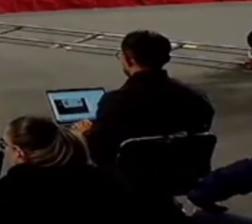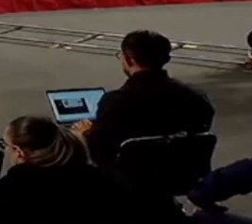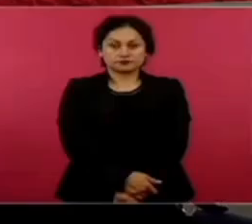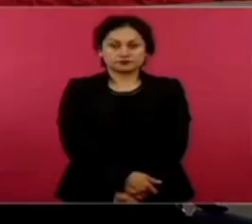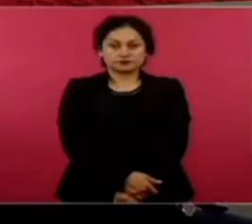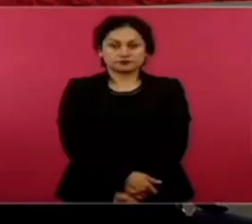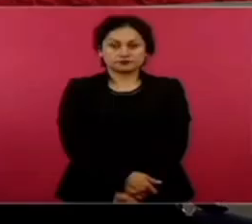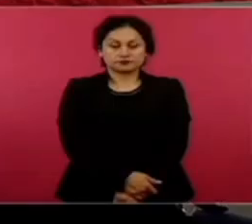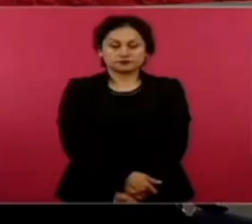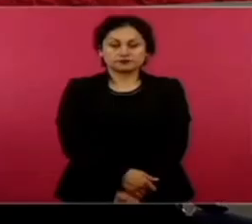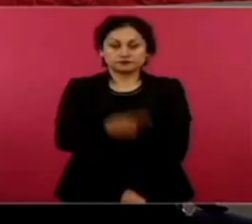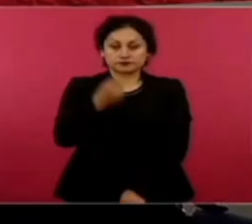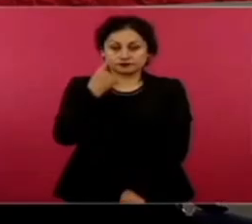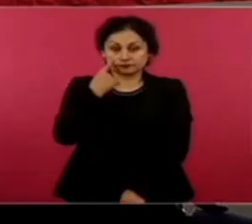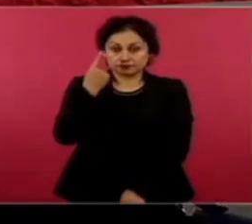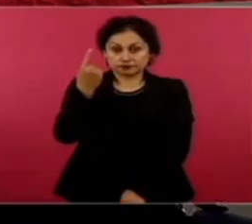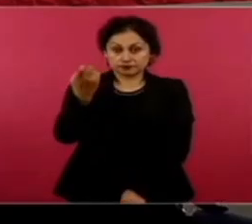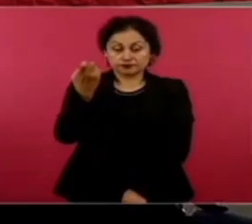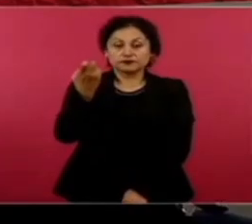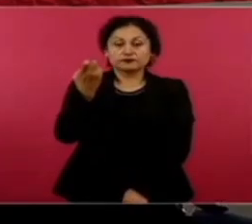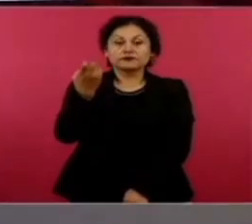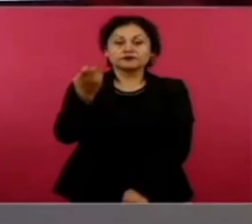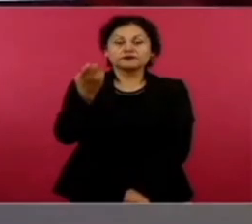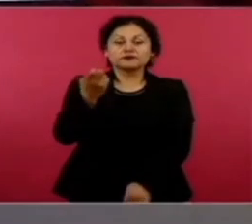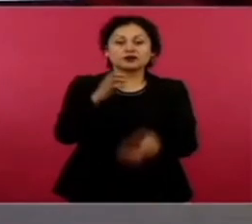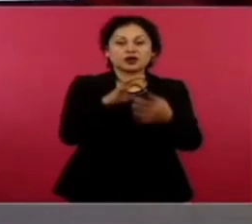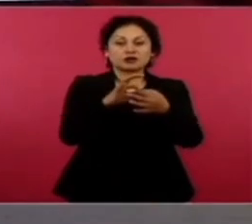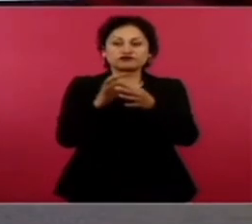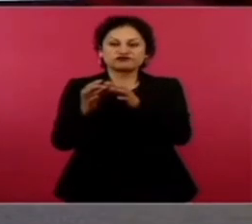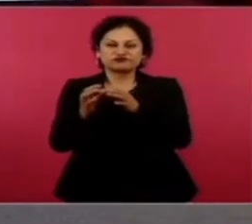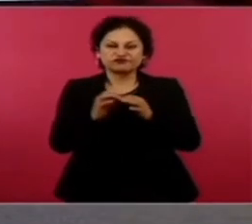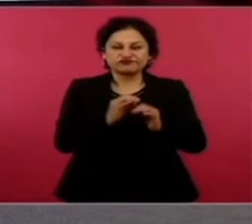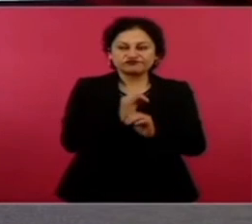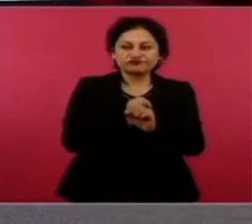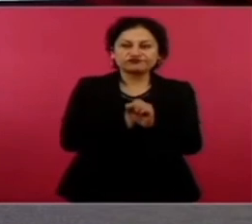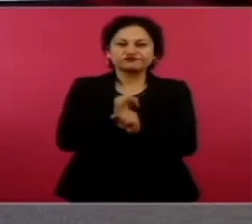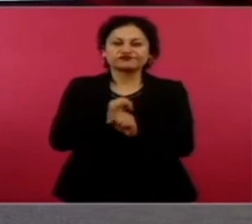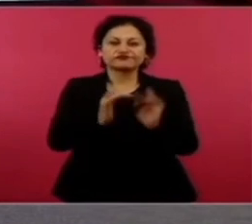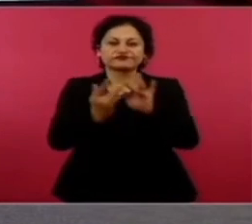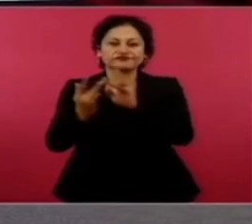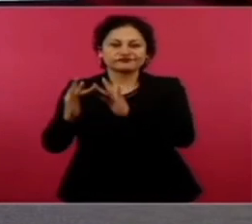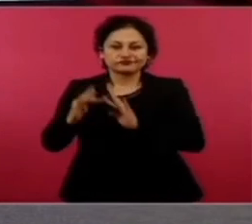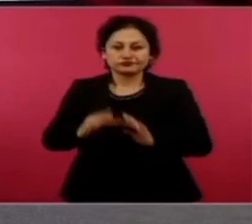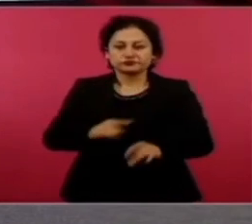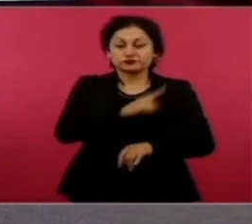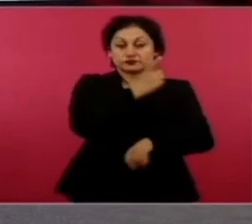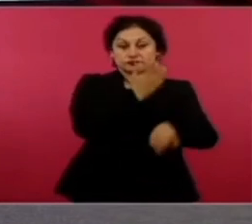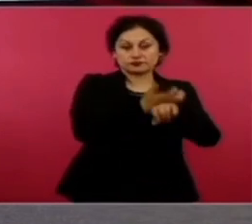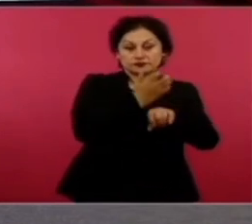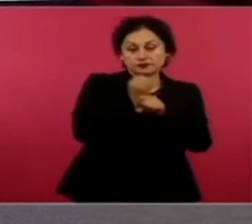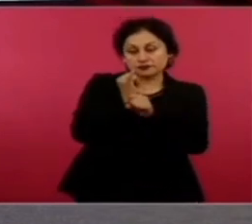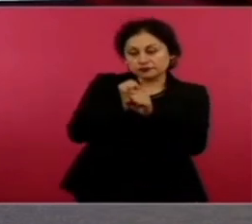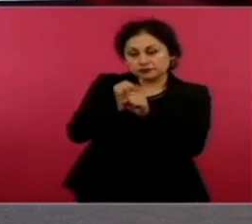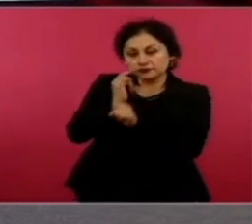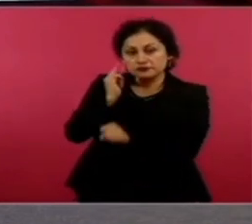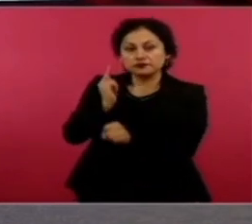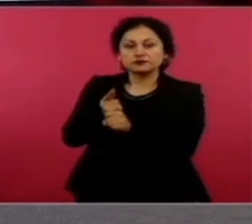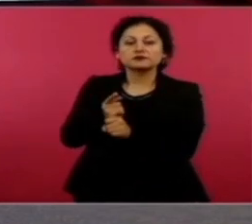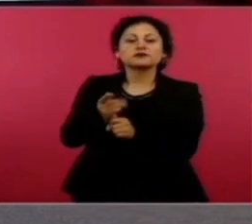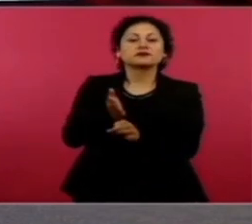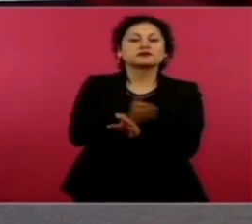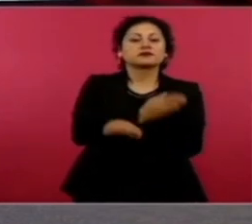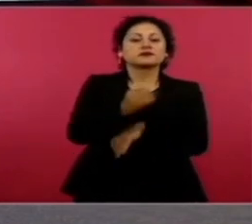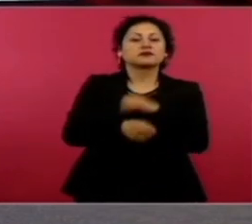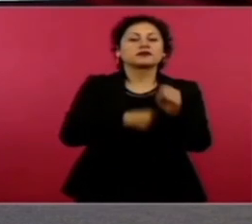vínculos elaborada. Sin embargo, durante la audiencia inicial del 27 de noviembre, es decir, dos días después, el juez de control de la Ciudad de México,